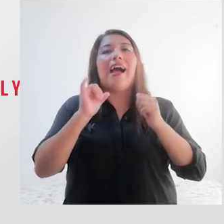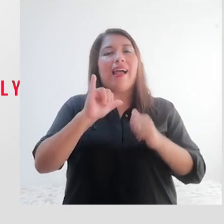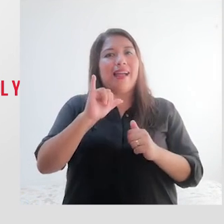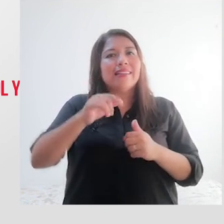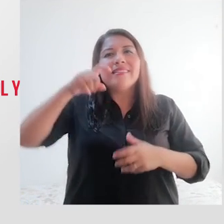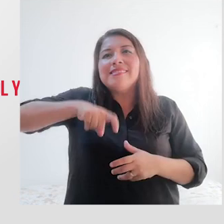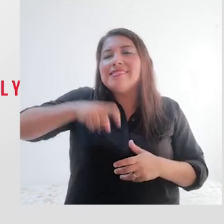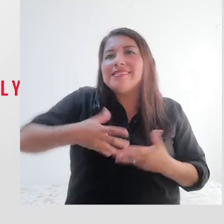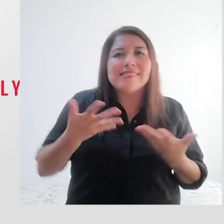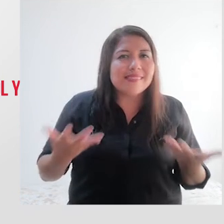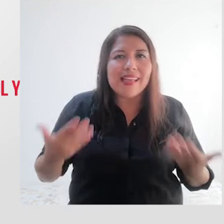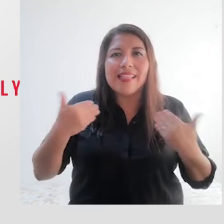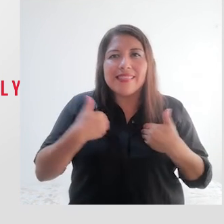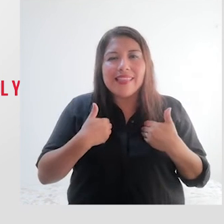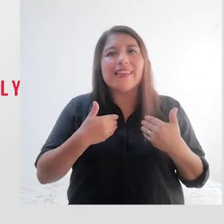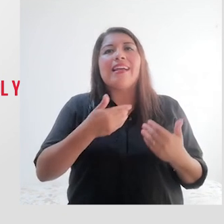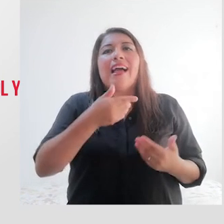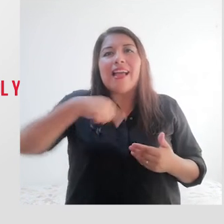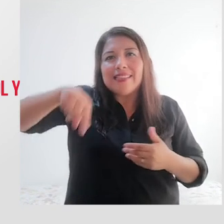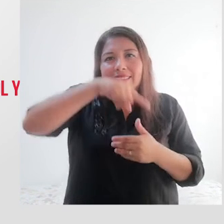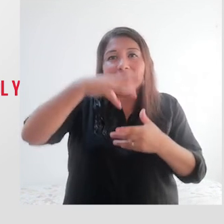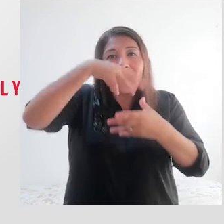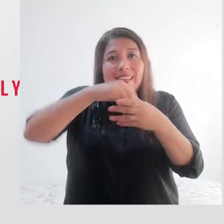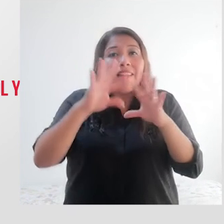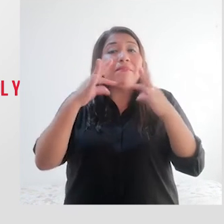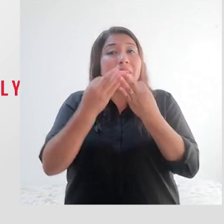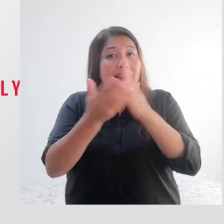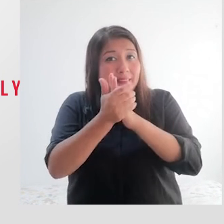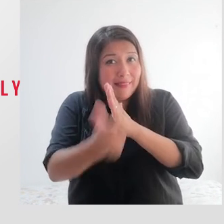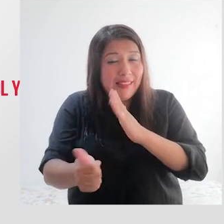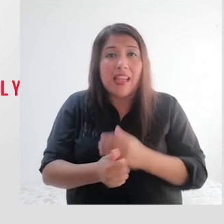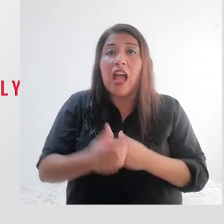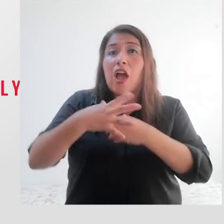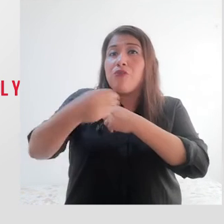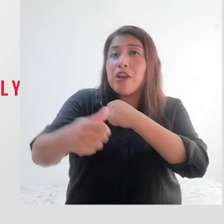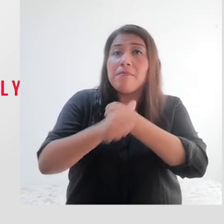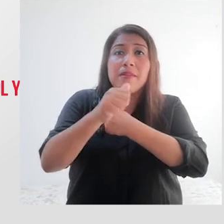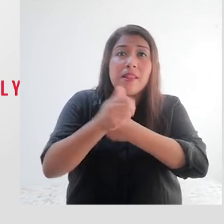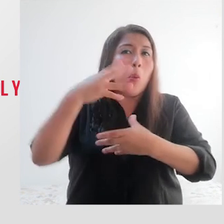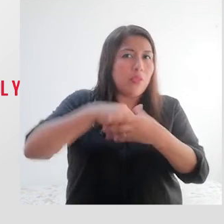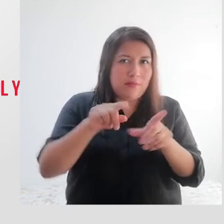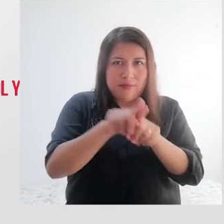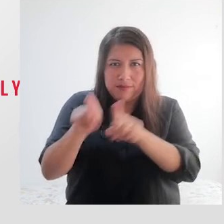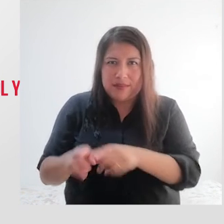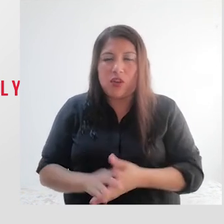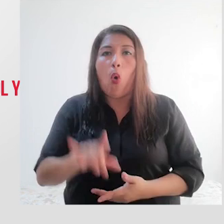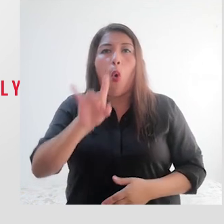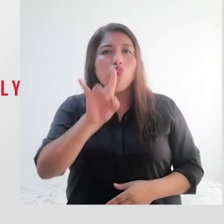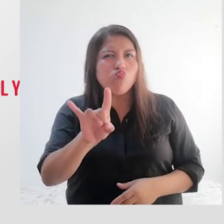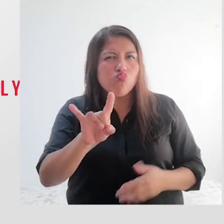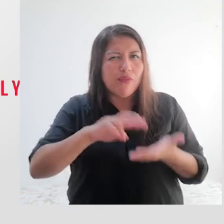necesidades particulares y capacidades de nuestra familia, así como el riesgo dentro y fuera de nuestra casa.